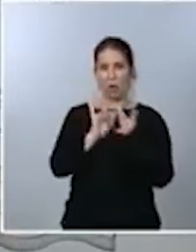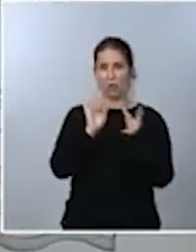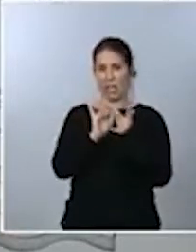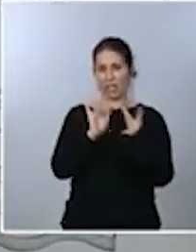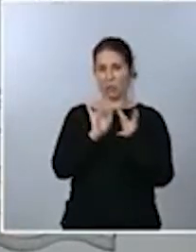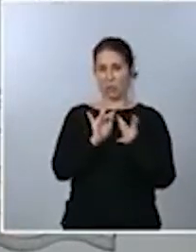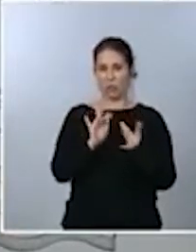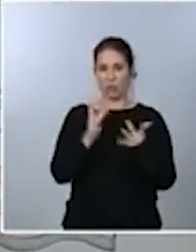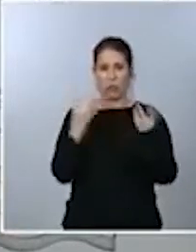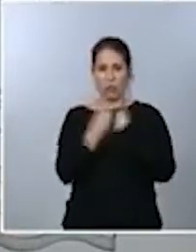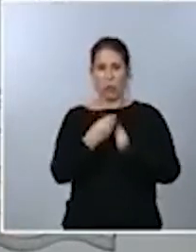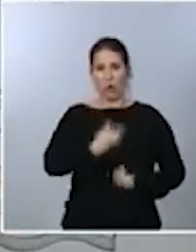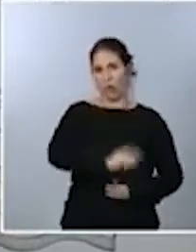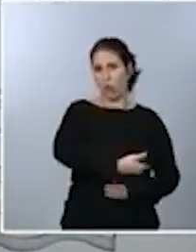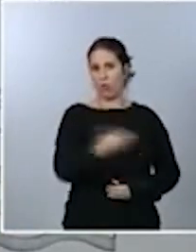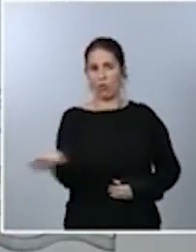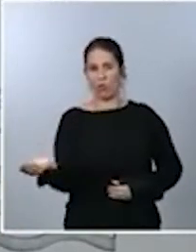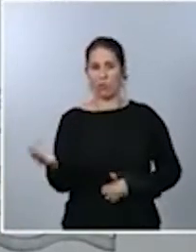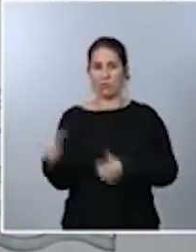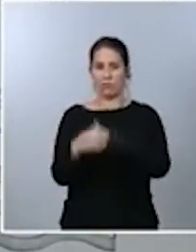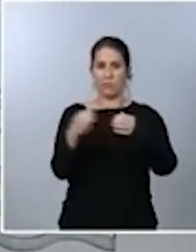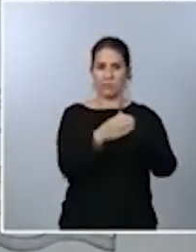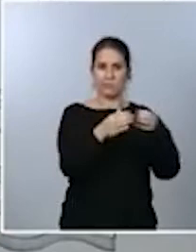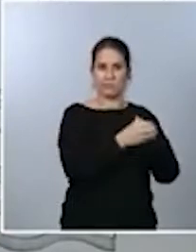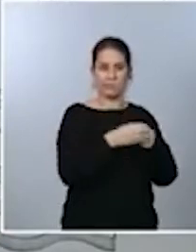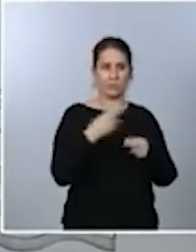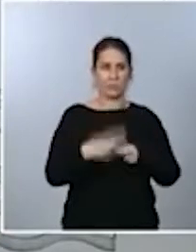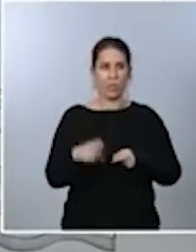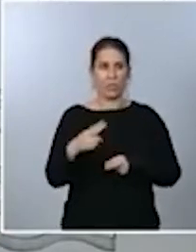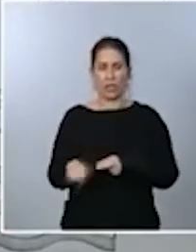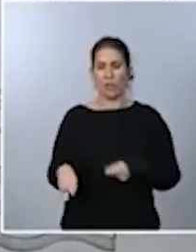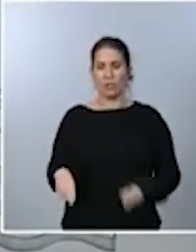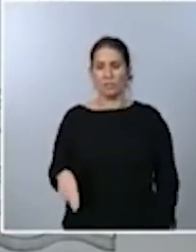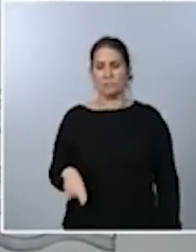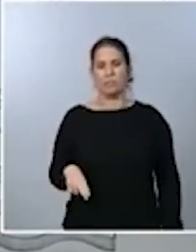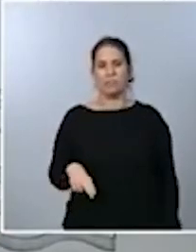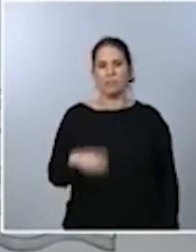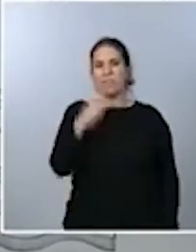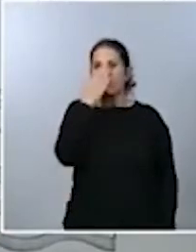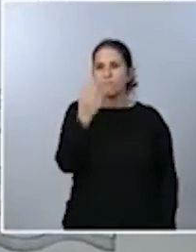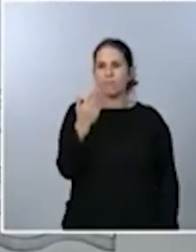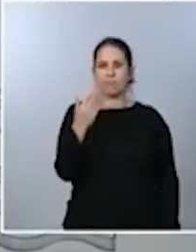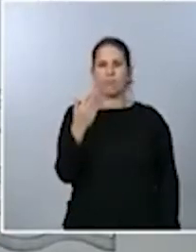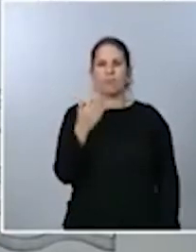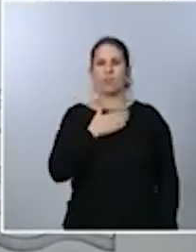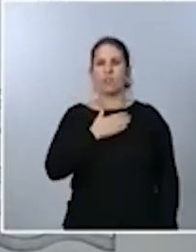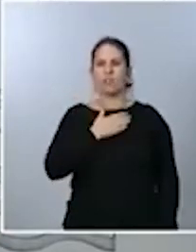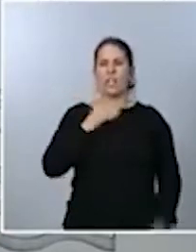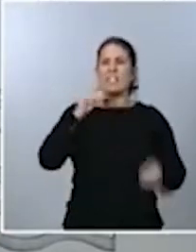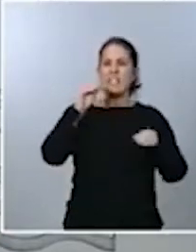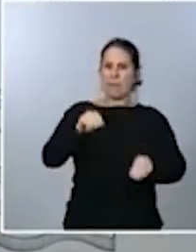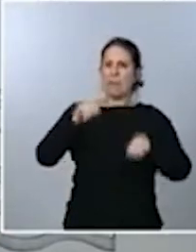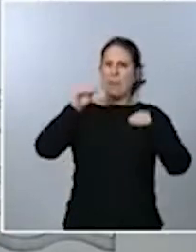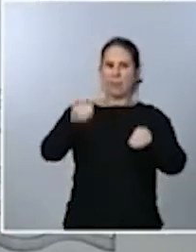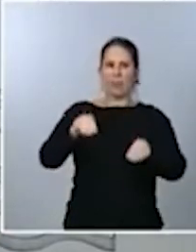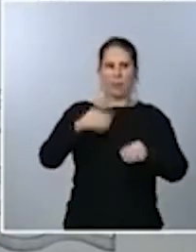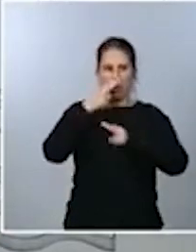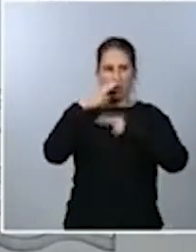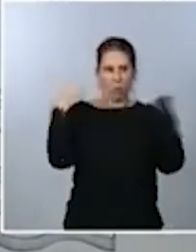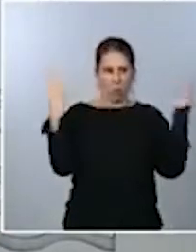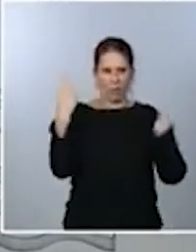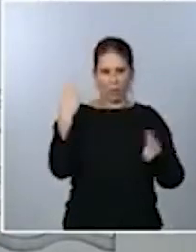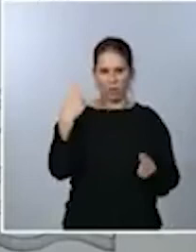conjunto de formaciones políticas. No me tienen que permitir que nuestro llamamiento es un llamamiento público. Por tanto,